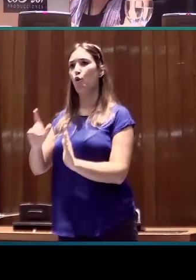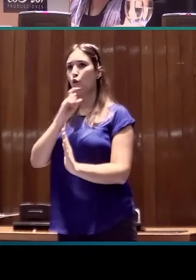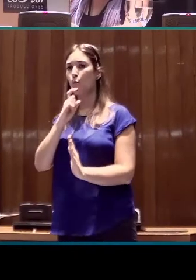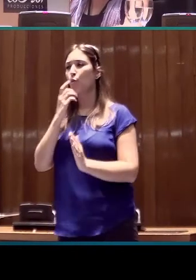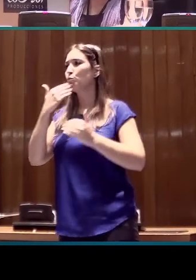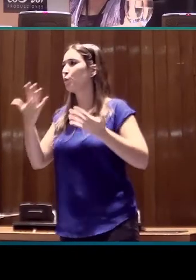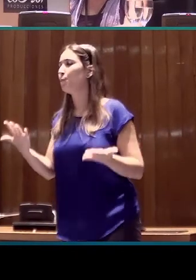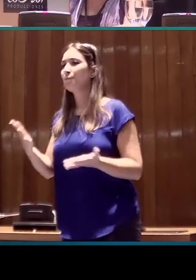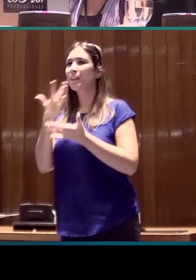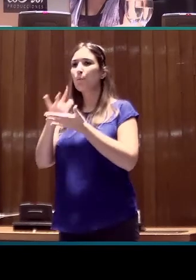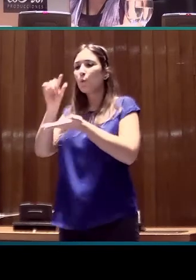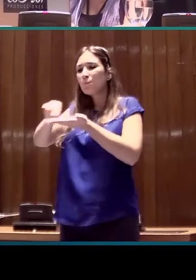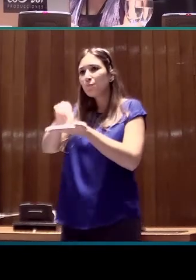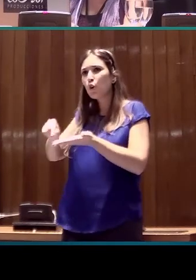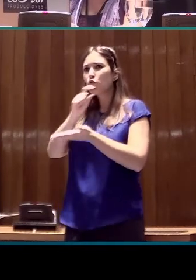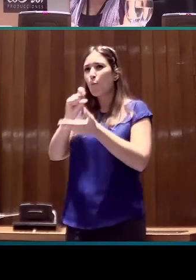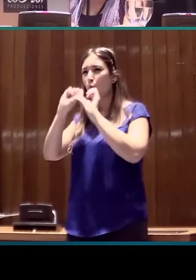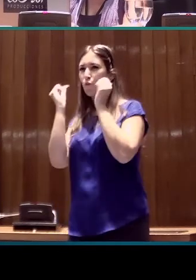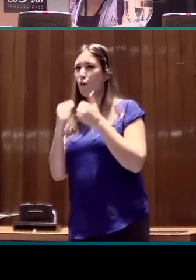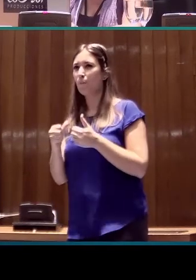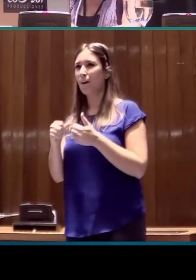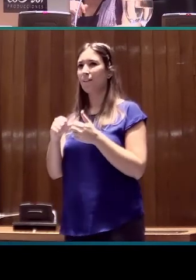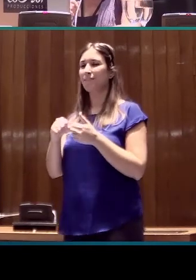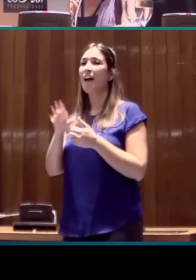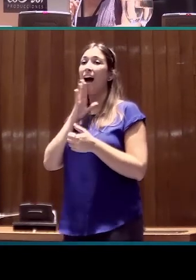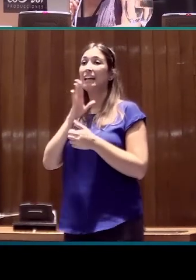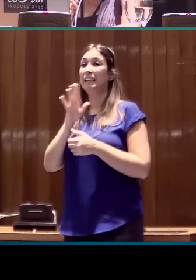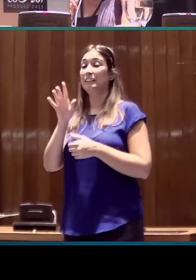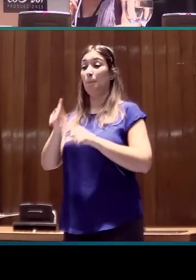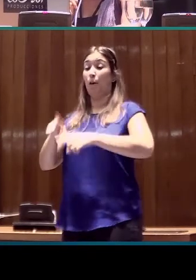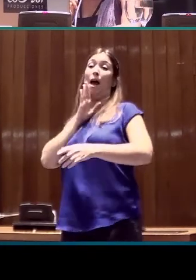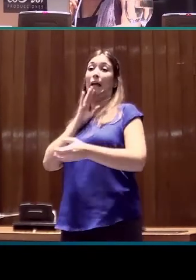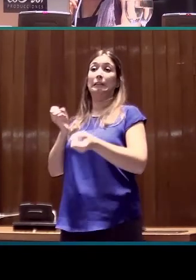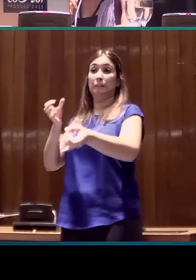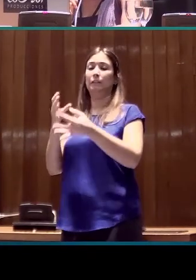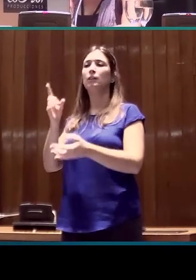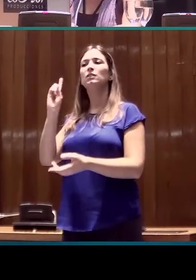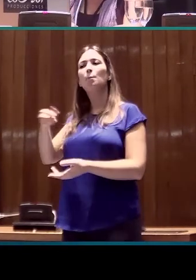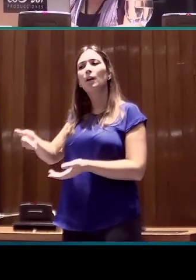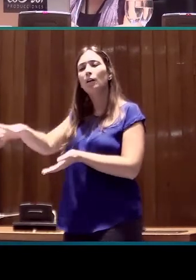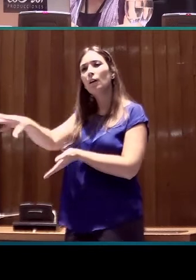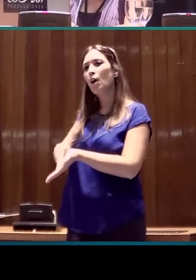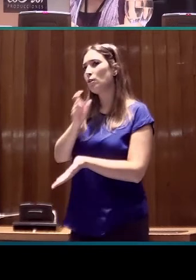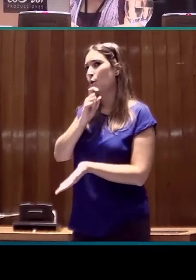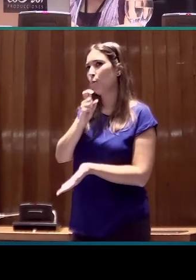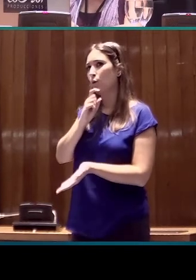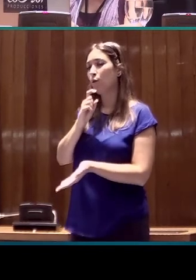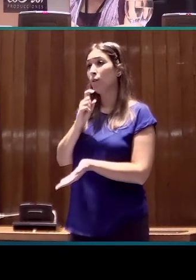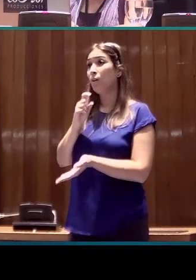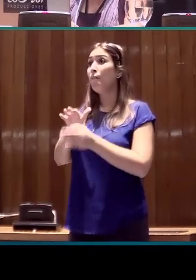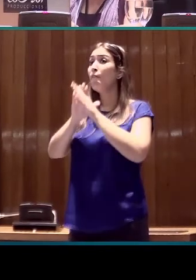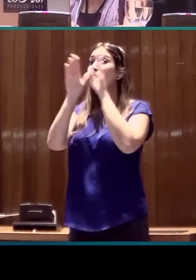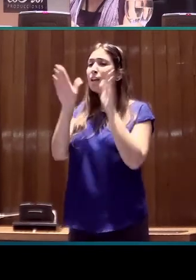las convenciones de la notación, de las que María del Carmen hablaba hace un momento. Y finalmente, pero no menos